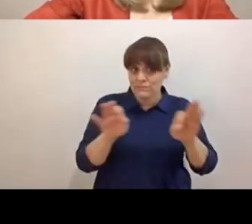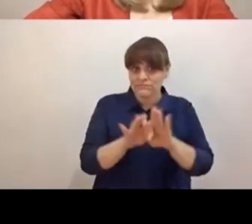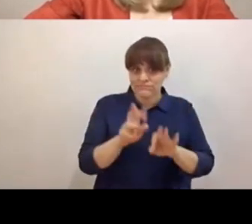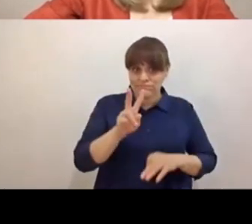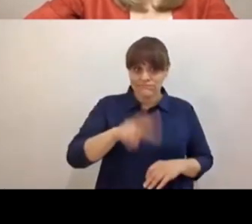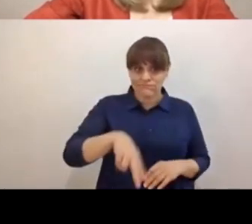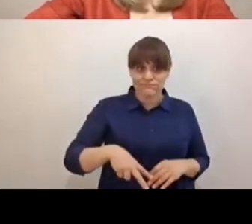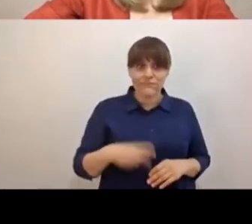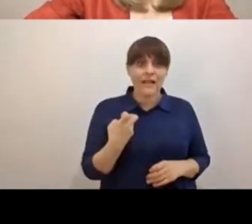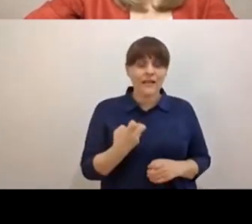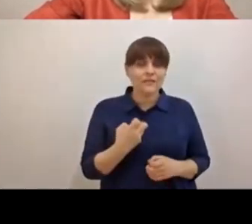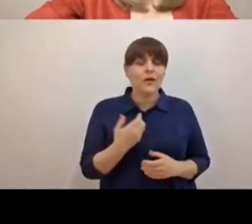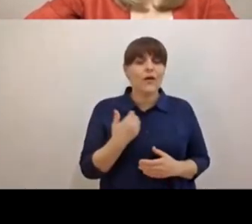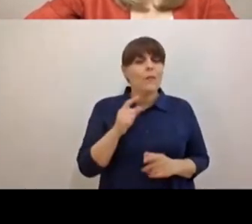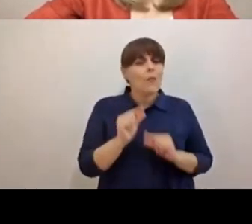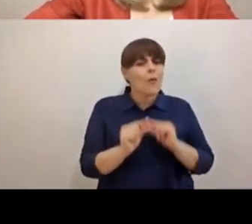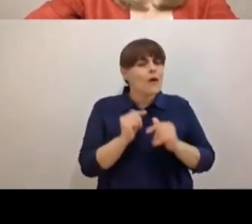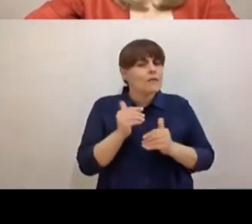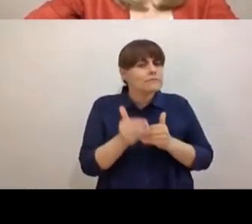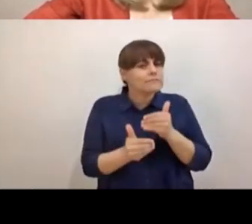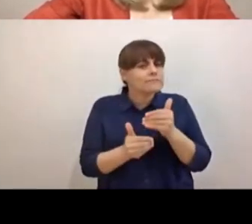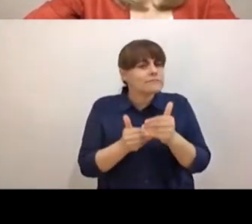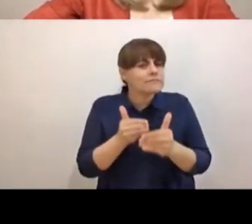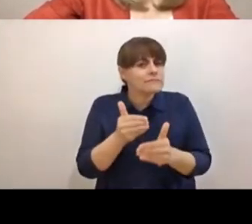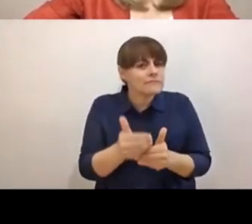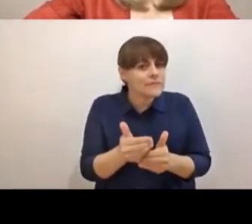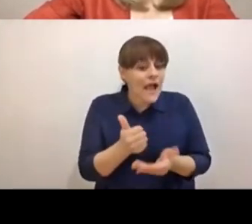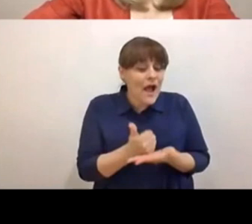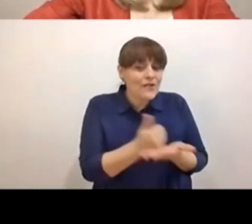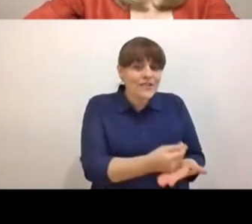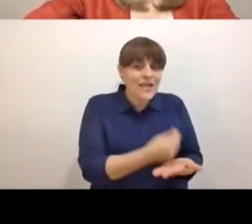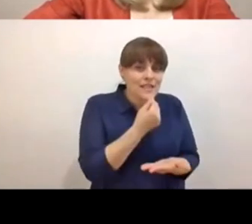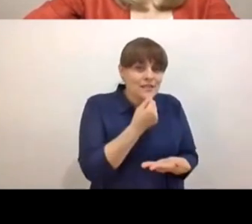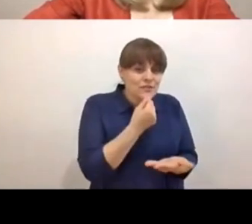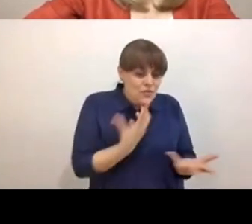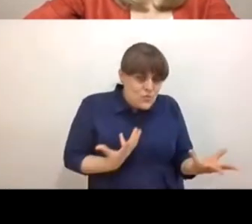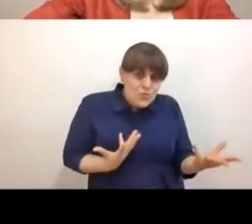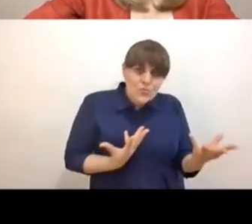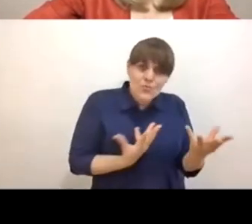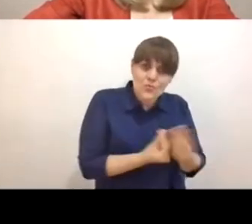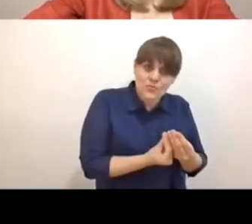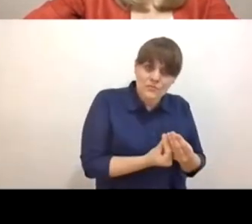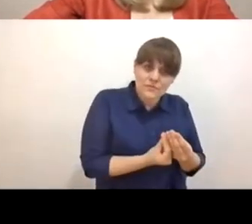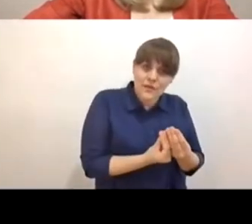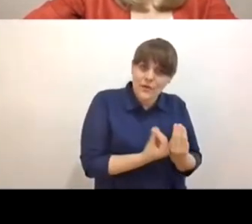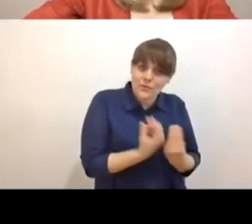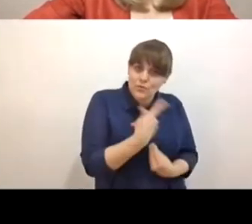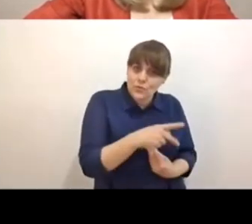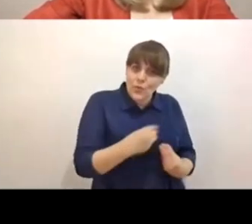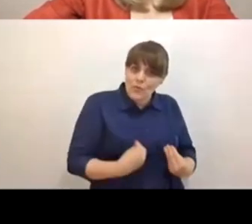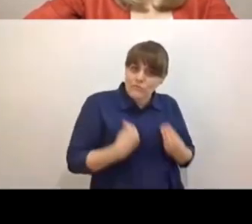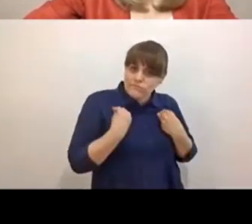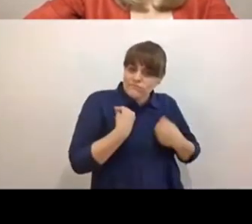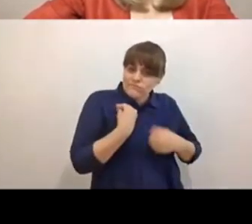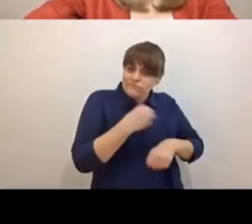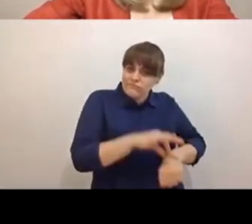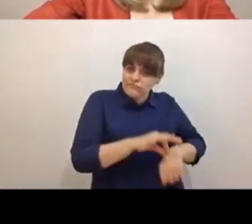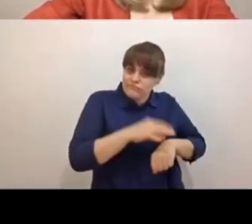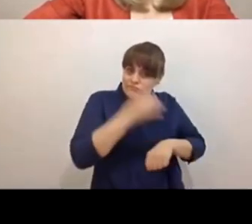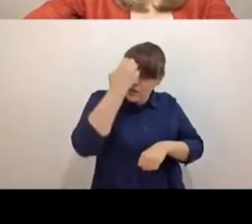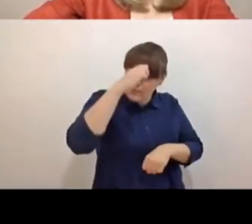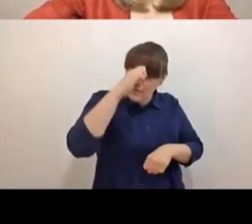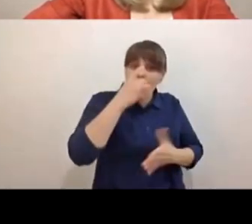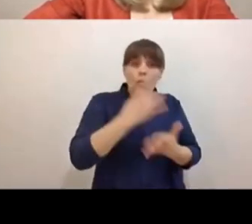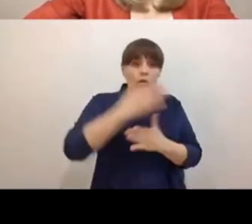procesar y acompañar a los niños a vivirlo juntos, ¿no? Porque no es solamente un adulto que acompaña,